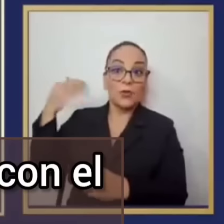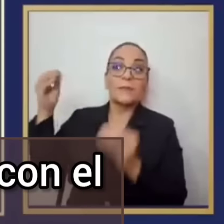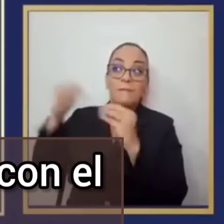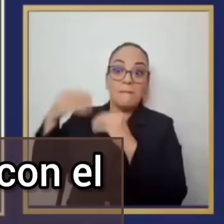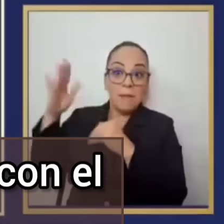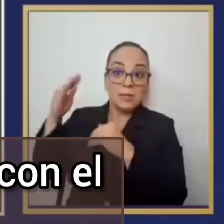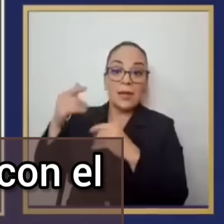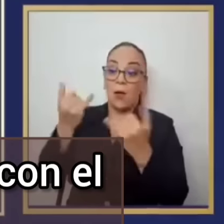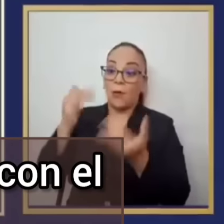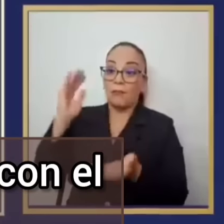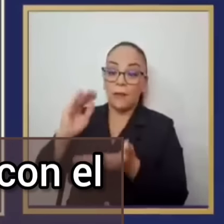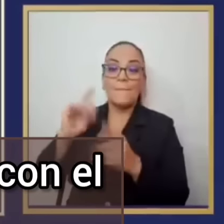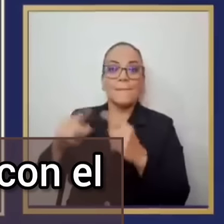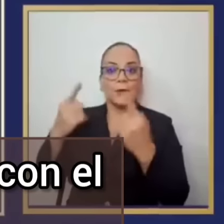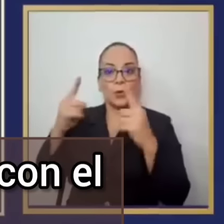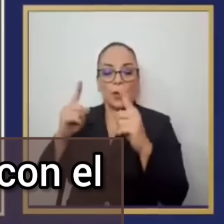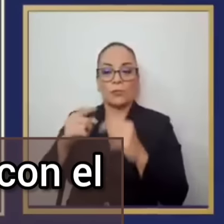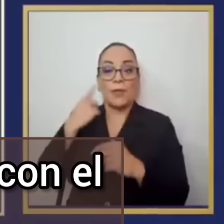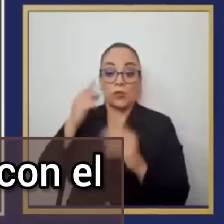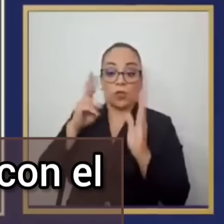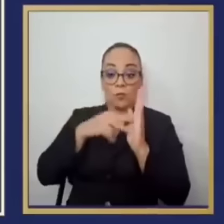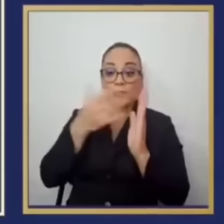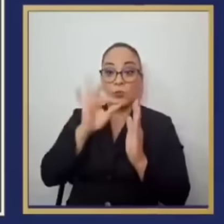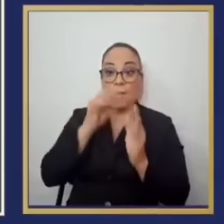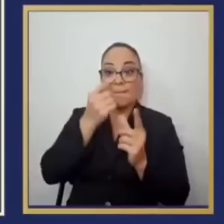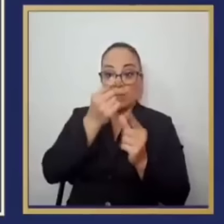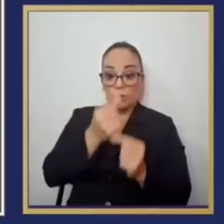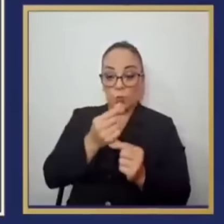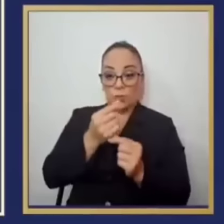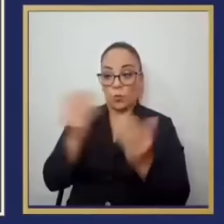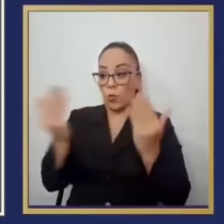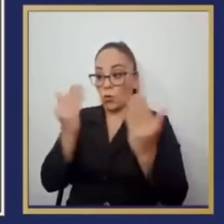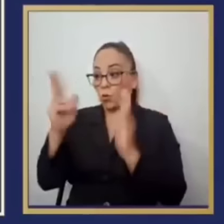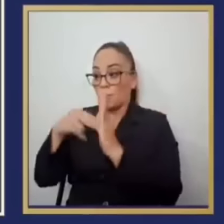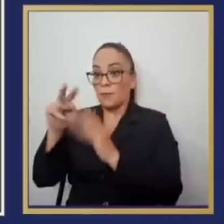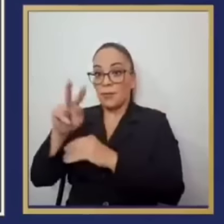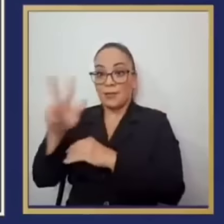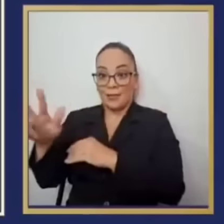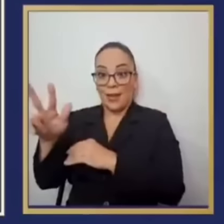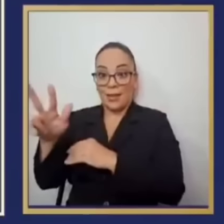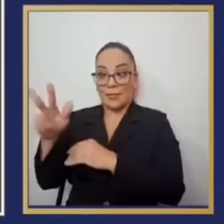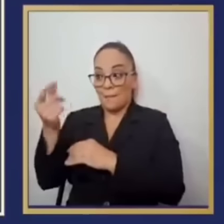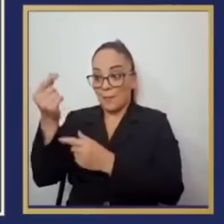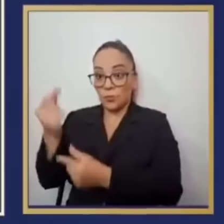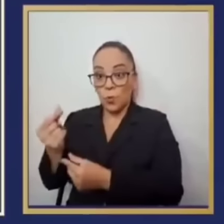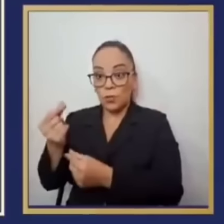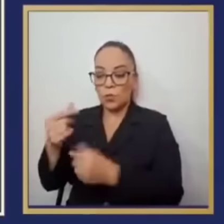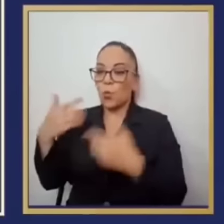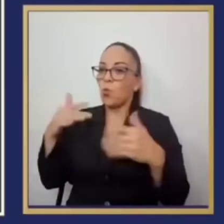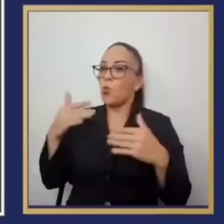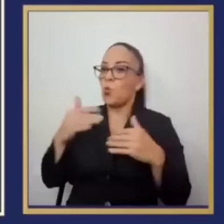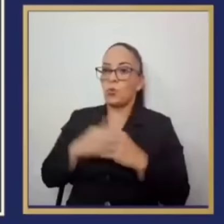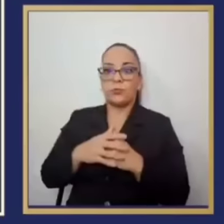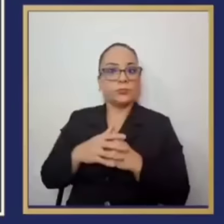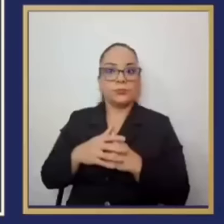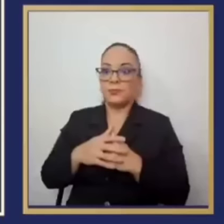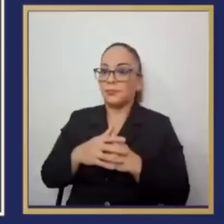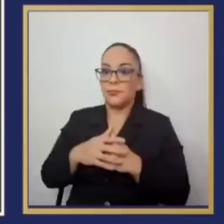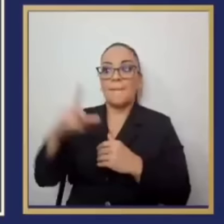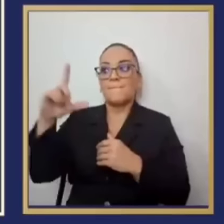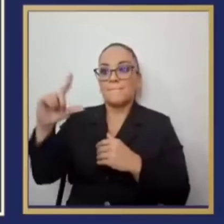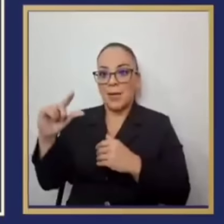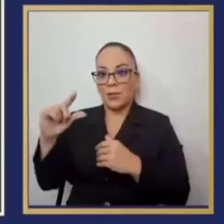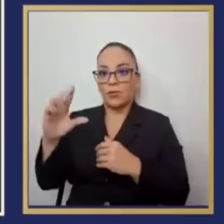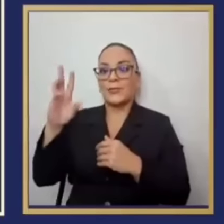comparamos el presupuesto del 19 con el presupuesto del 23, en el 23 trabajamos con un